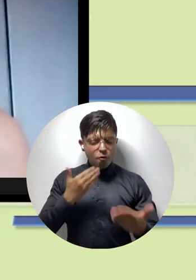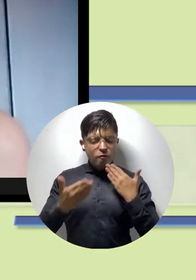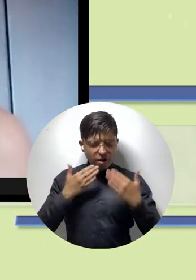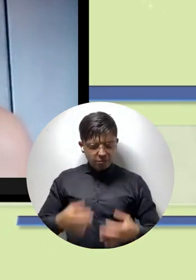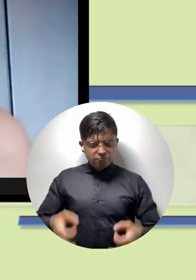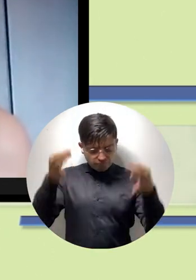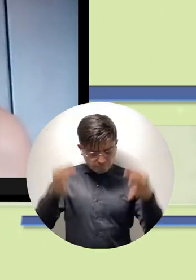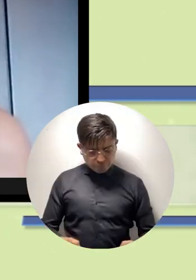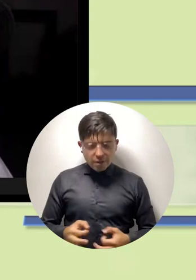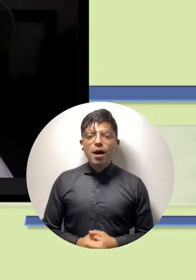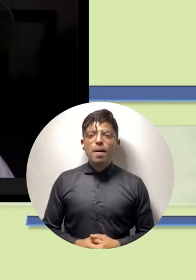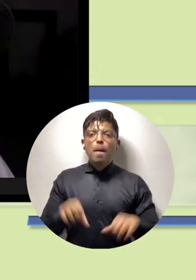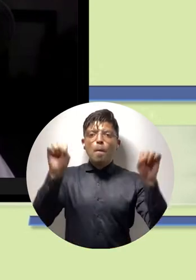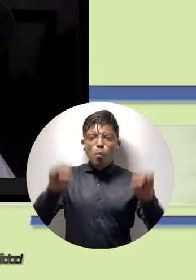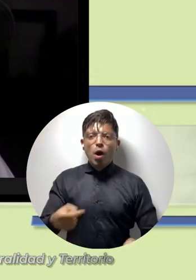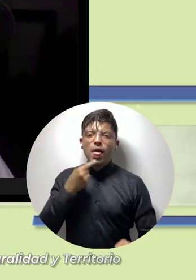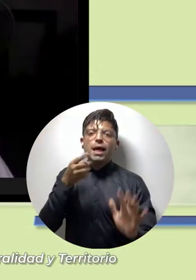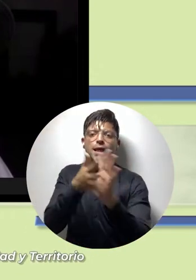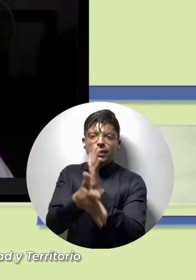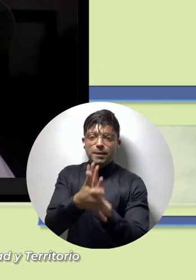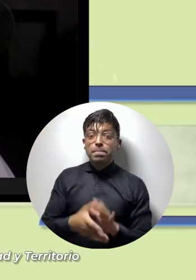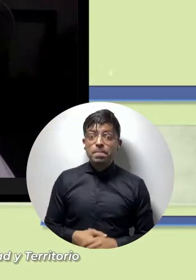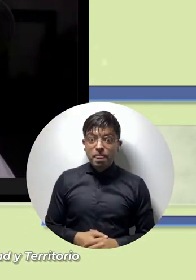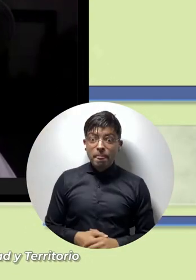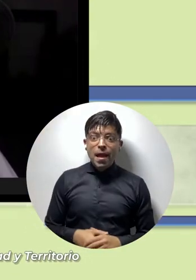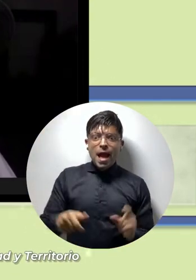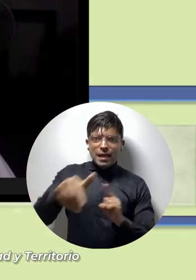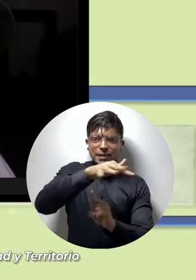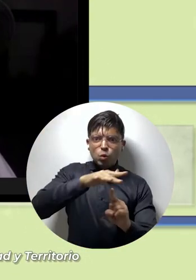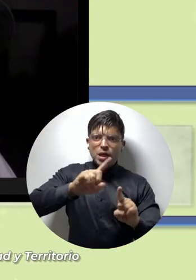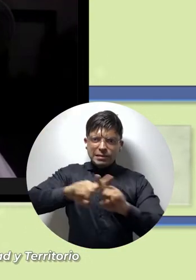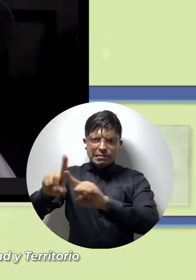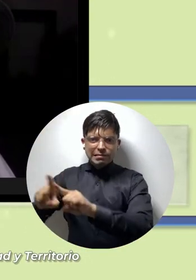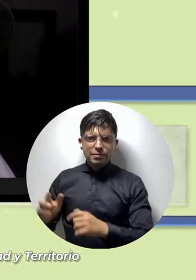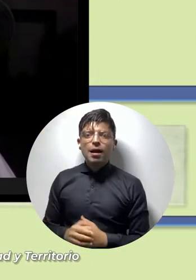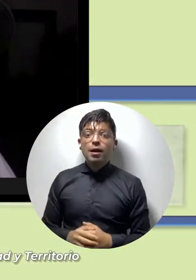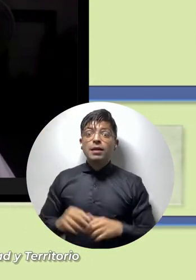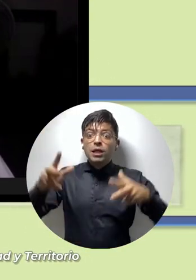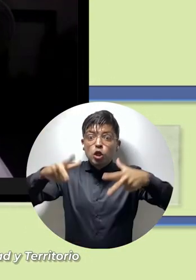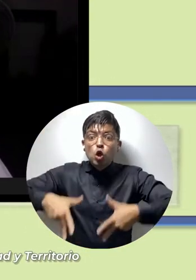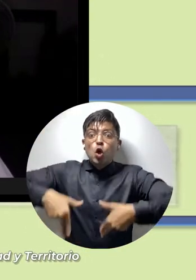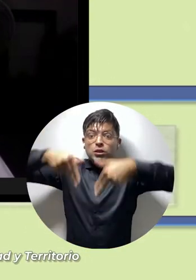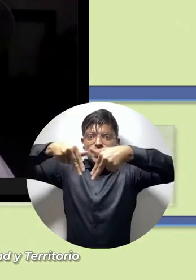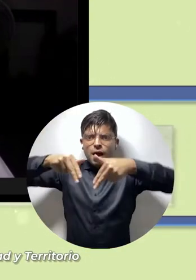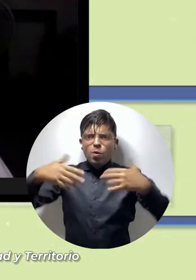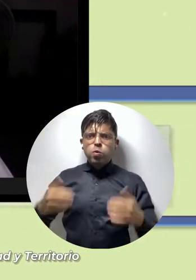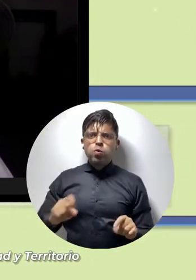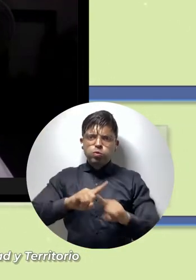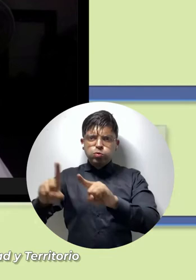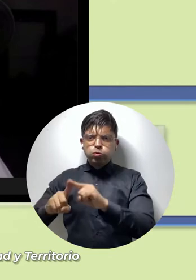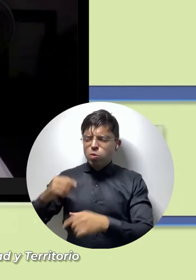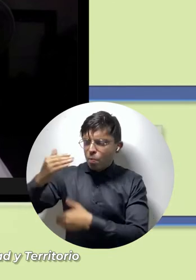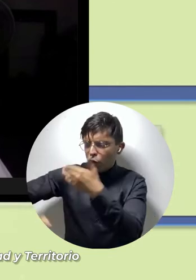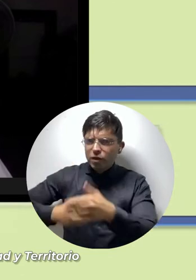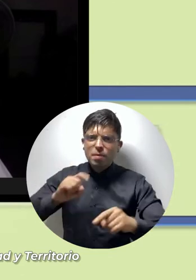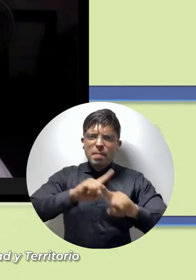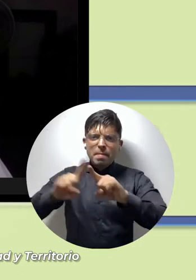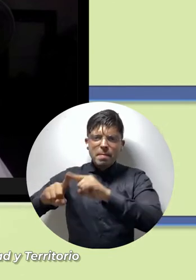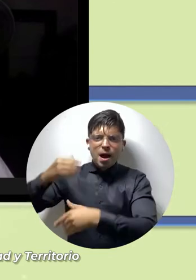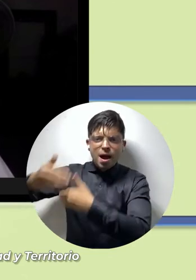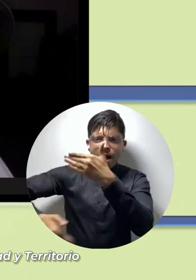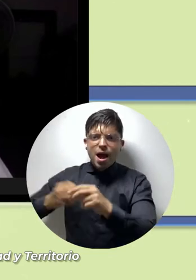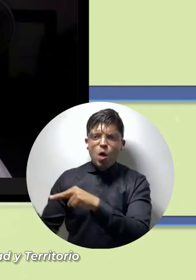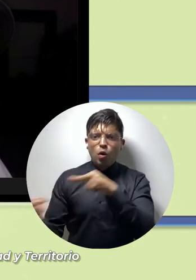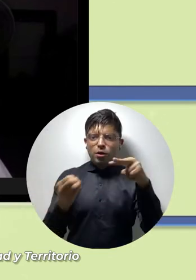de poder decirlo. Ante esta serie de circunstancias, a la sociedad y sus múltiples procesos educativos,